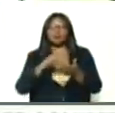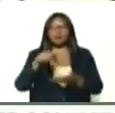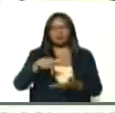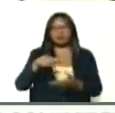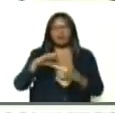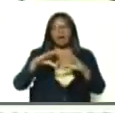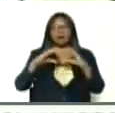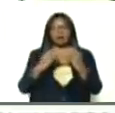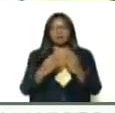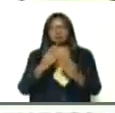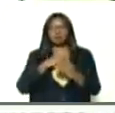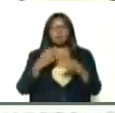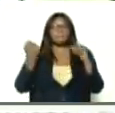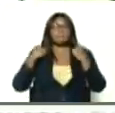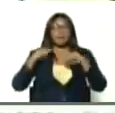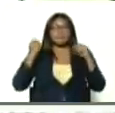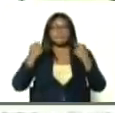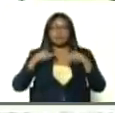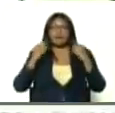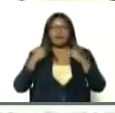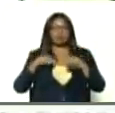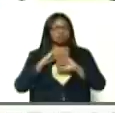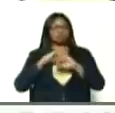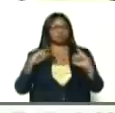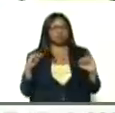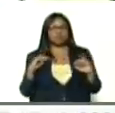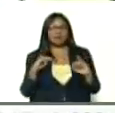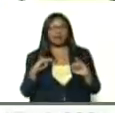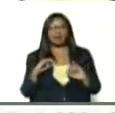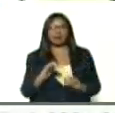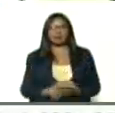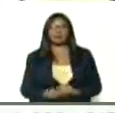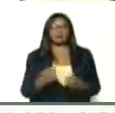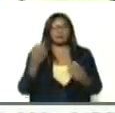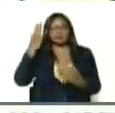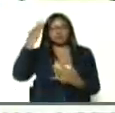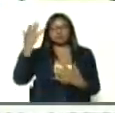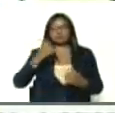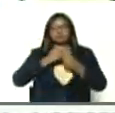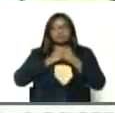que lo estábamos preparando, y lo estábamos preparando, con tanta ilusión,